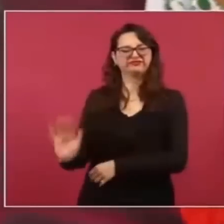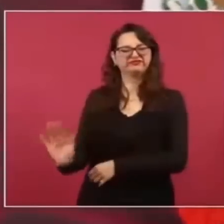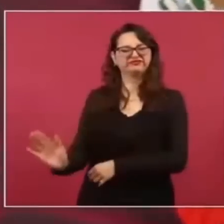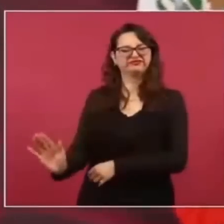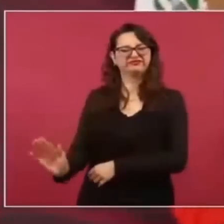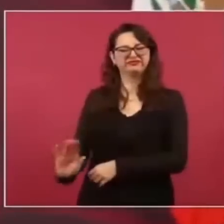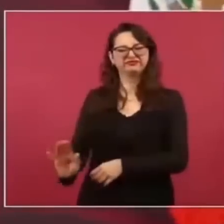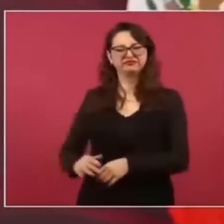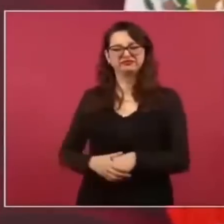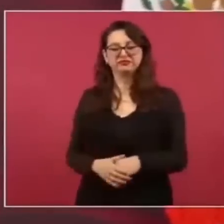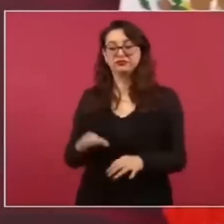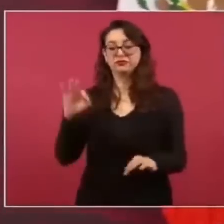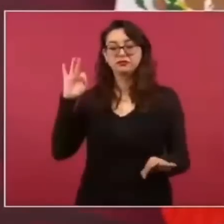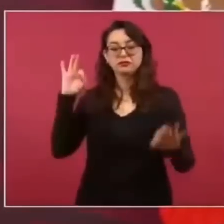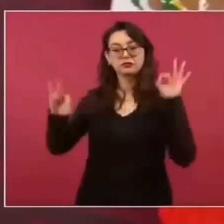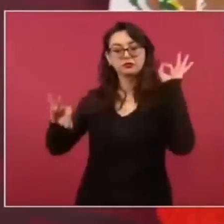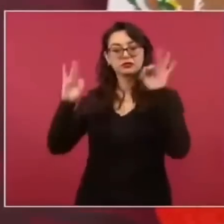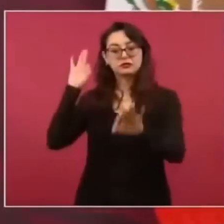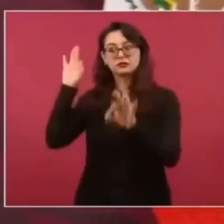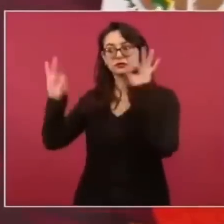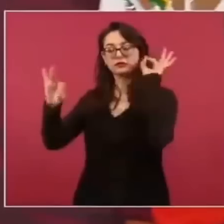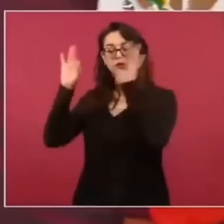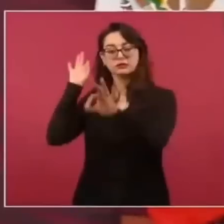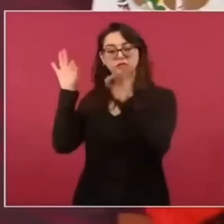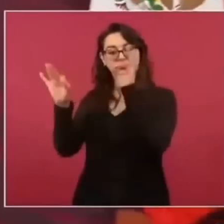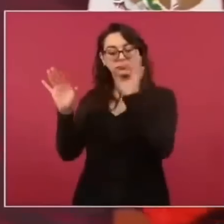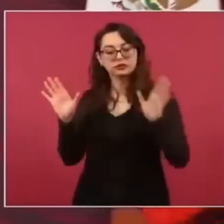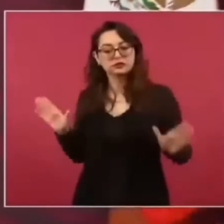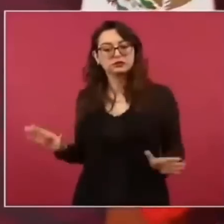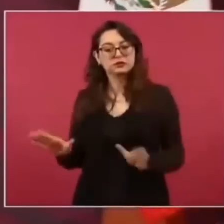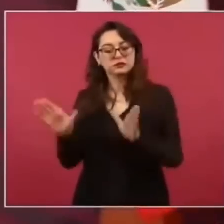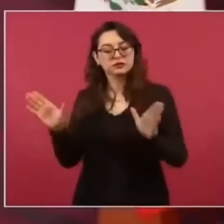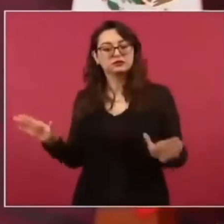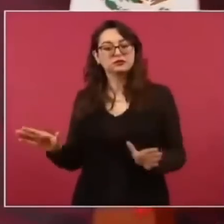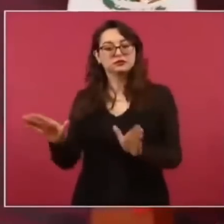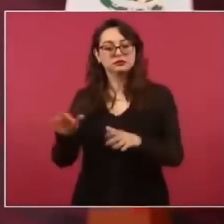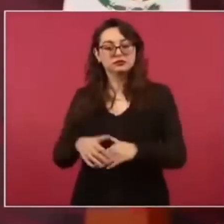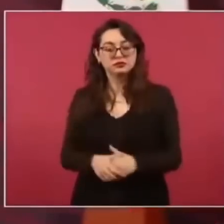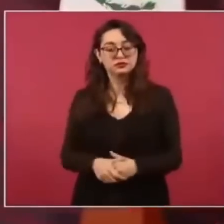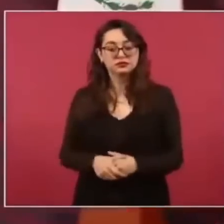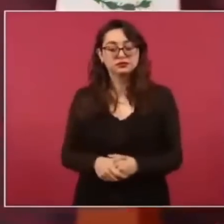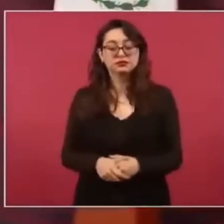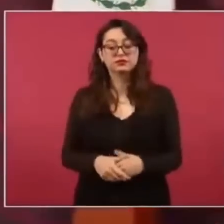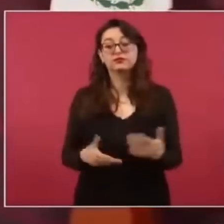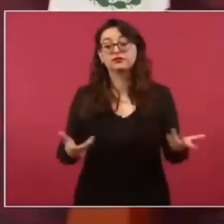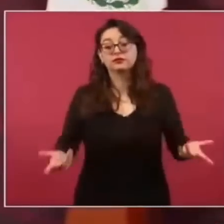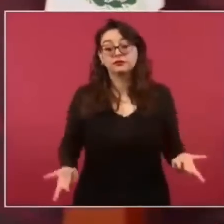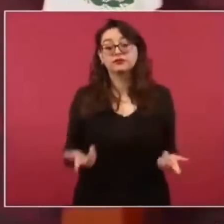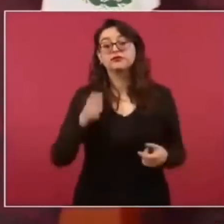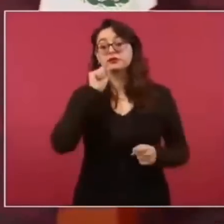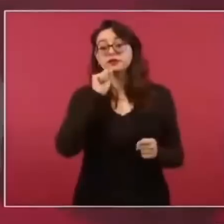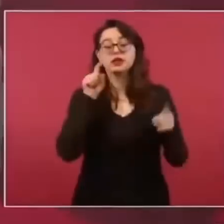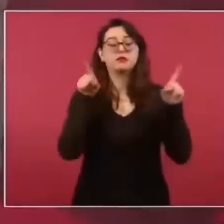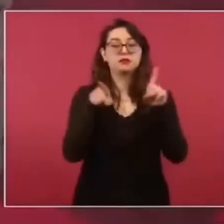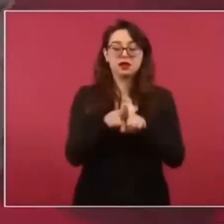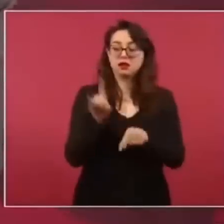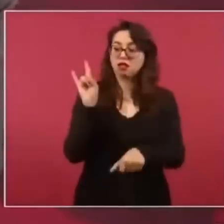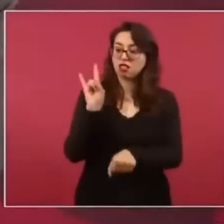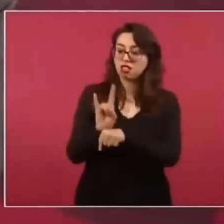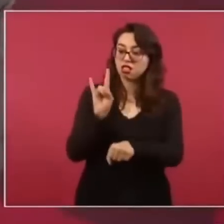Por eso, hubo un tiempo en que se pusieron de moda los candidatos supuestamente independientes.